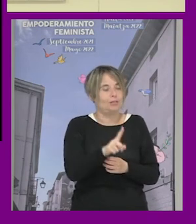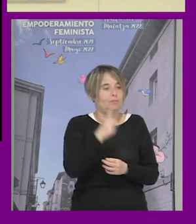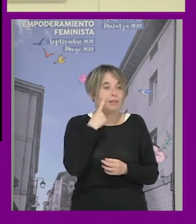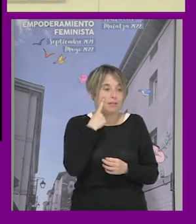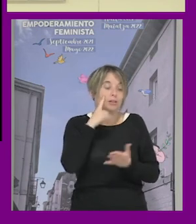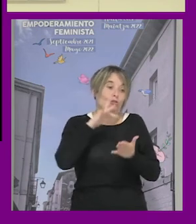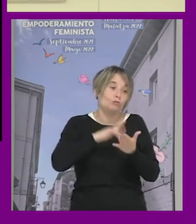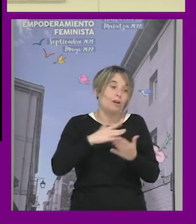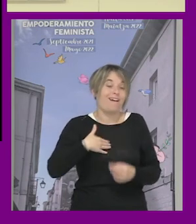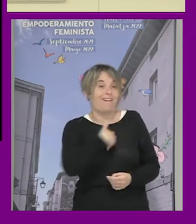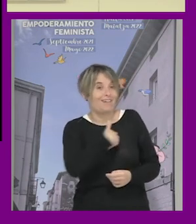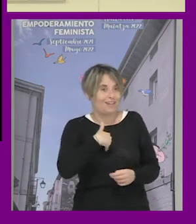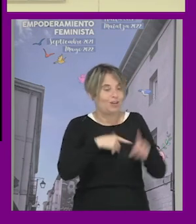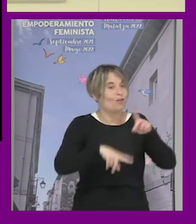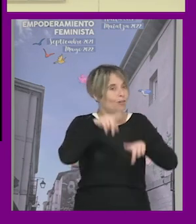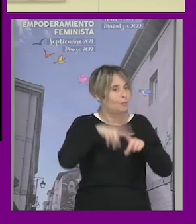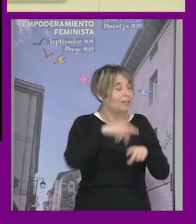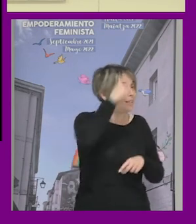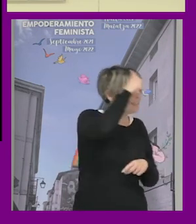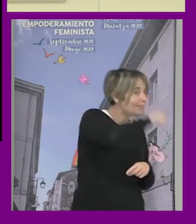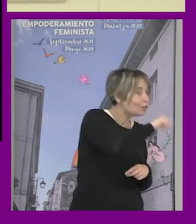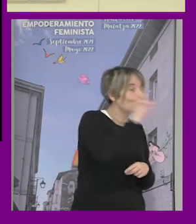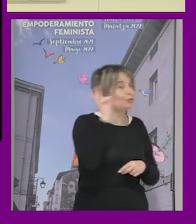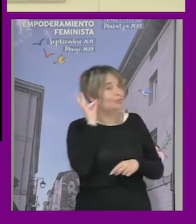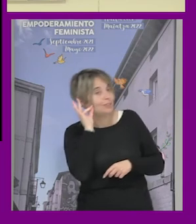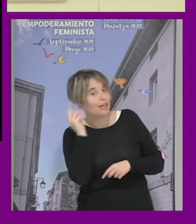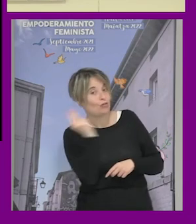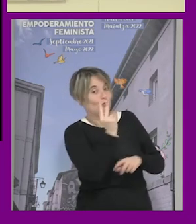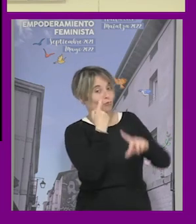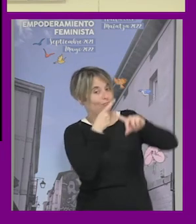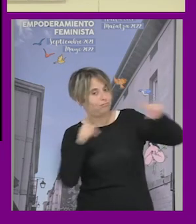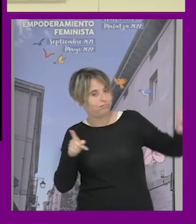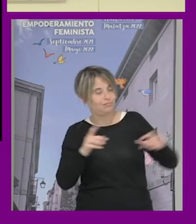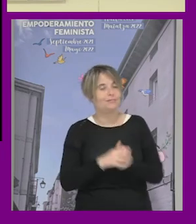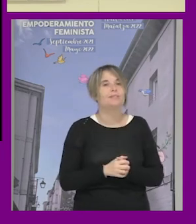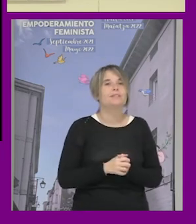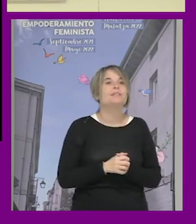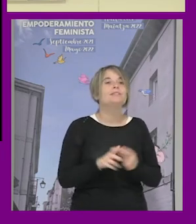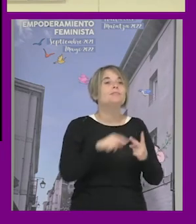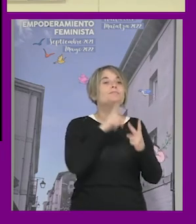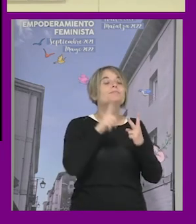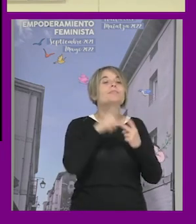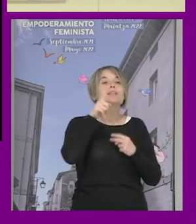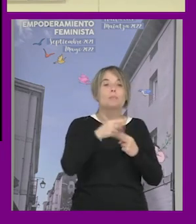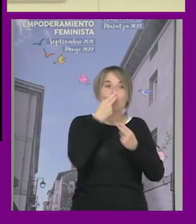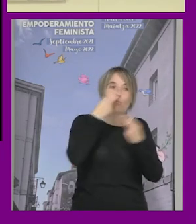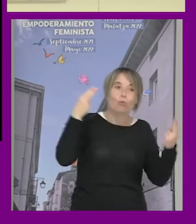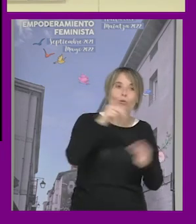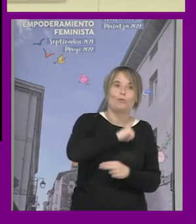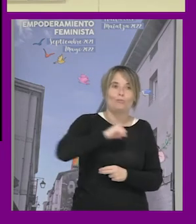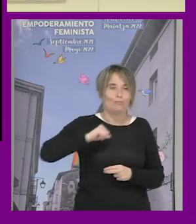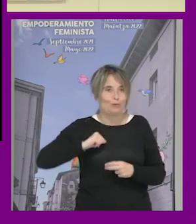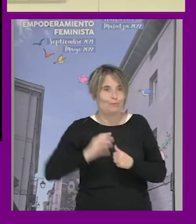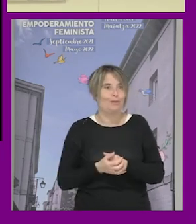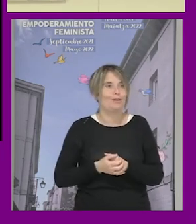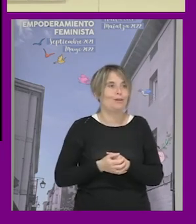cruzadas por el tema de género eran unas para chicos y otras para chicas y también estaba el tema de lo público y lo privado que